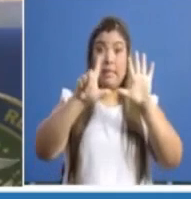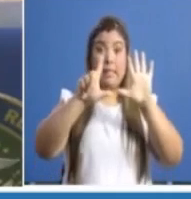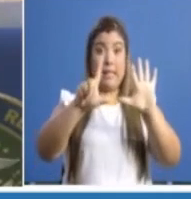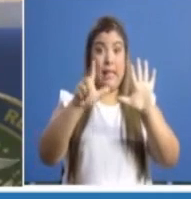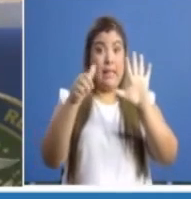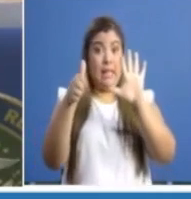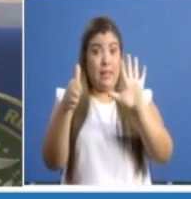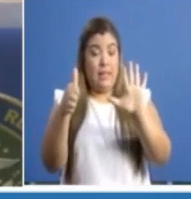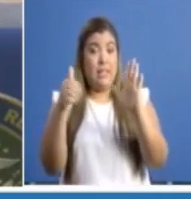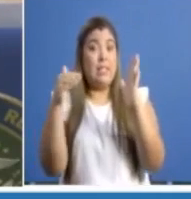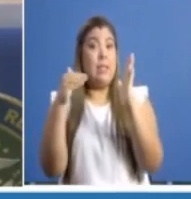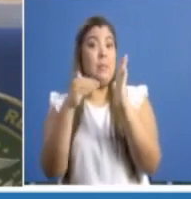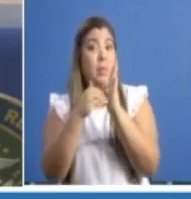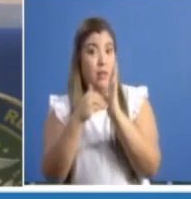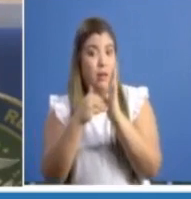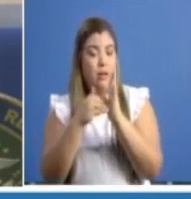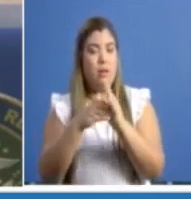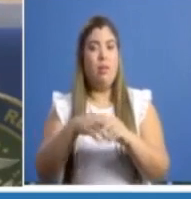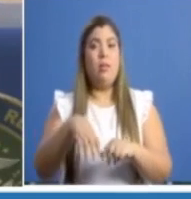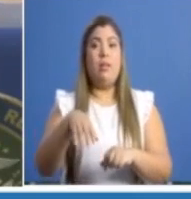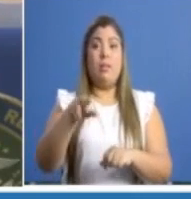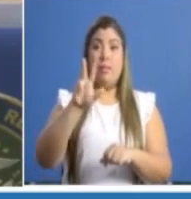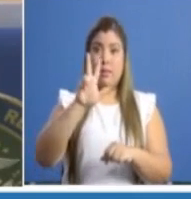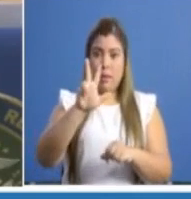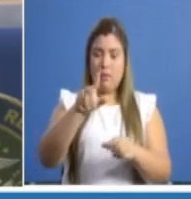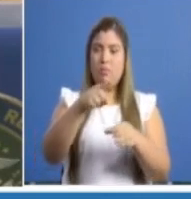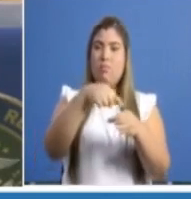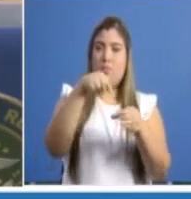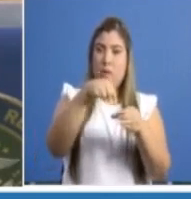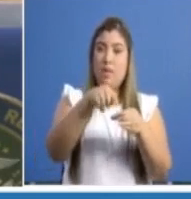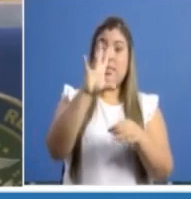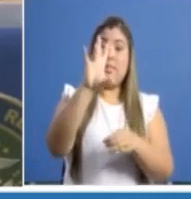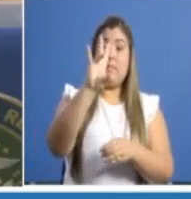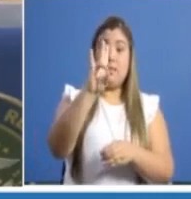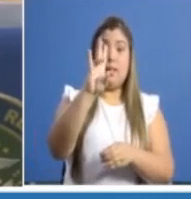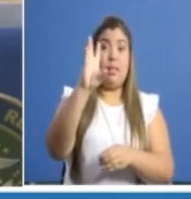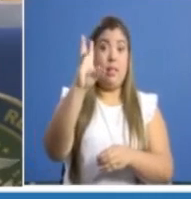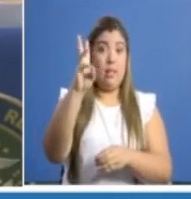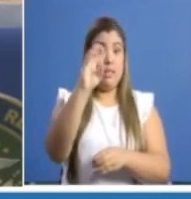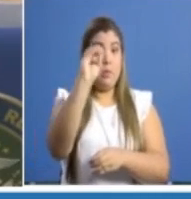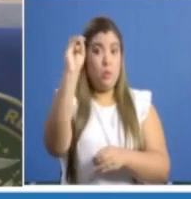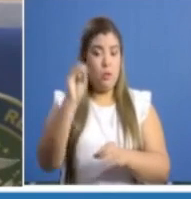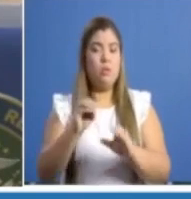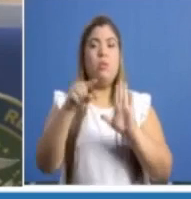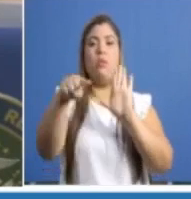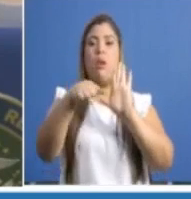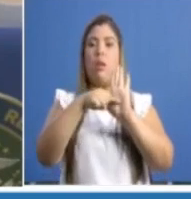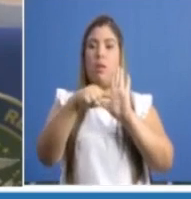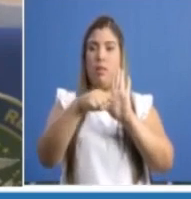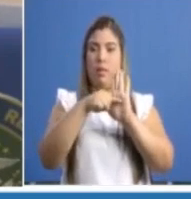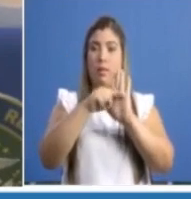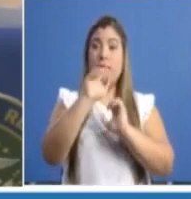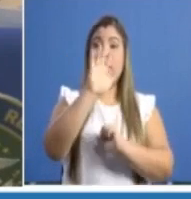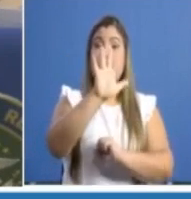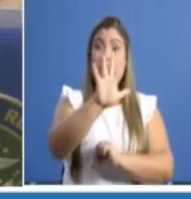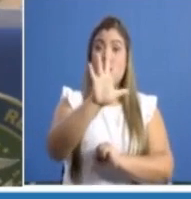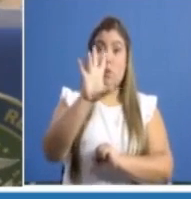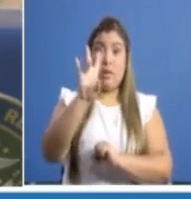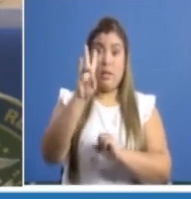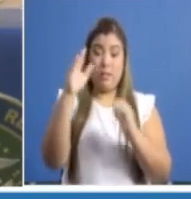.003 de ellas, el 76% son negativas, 57